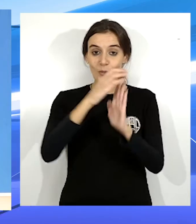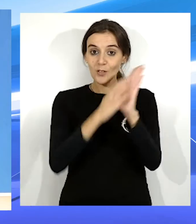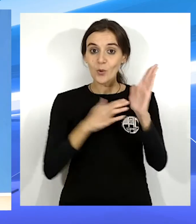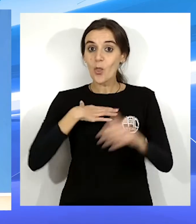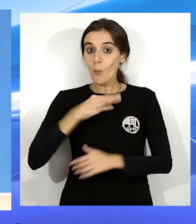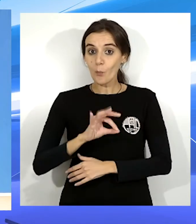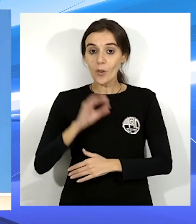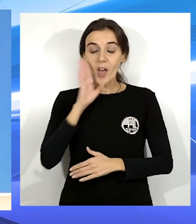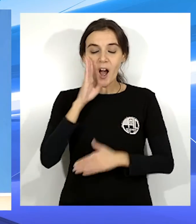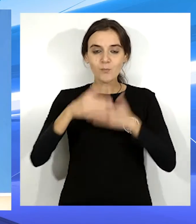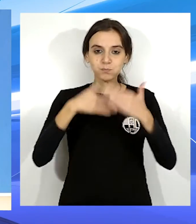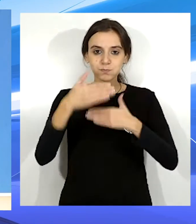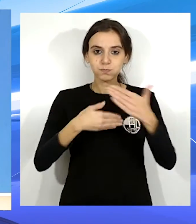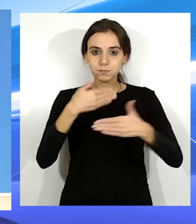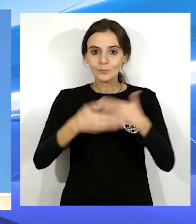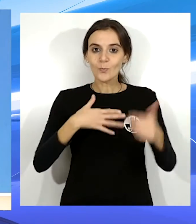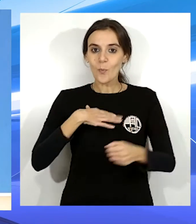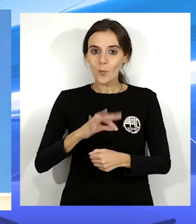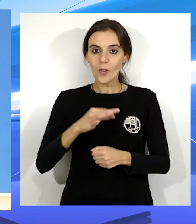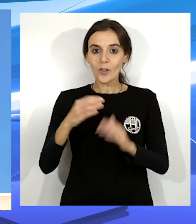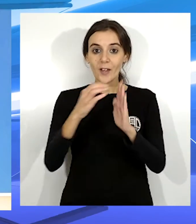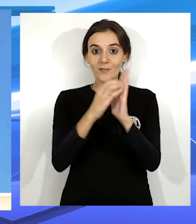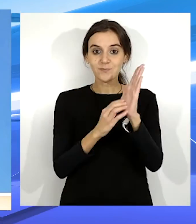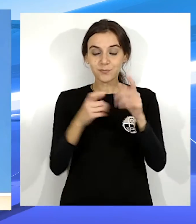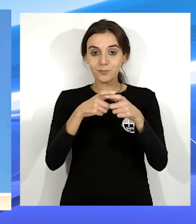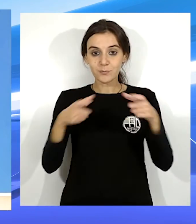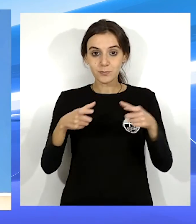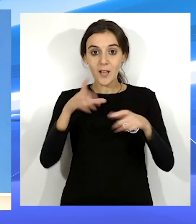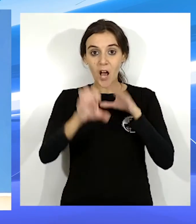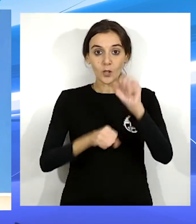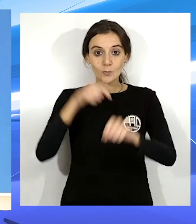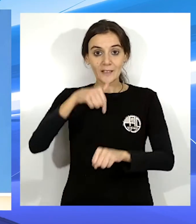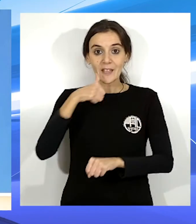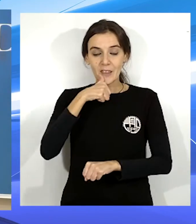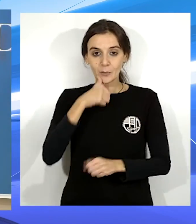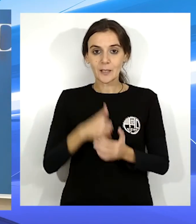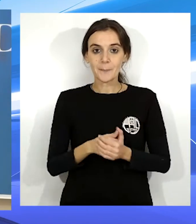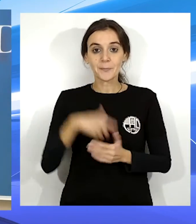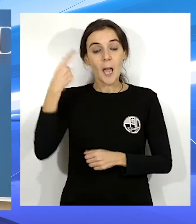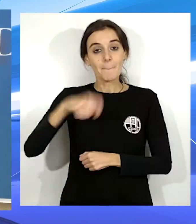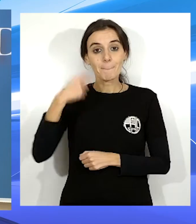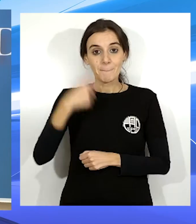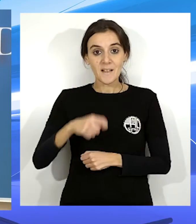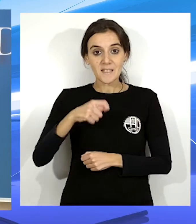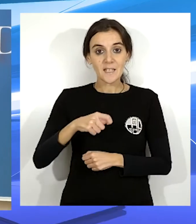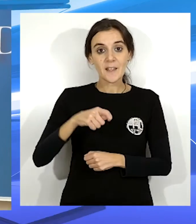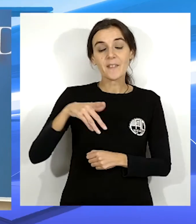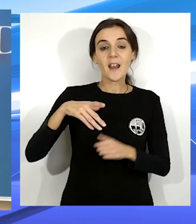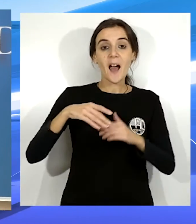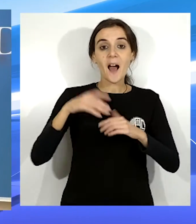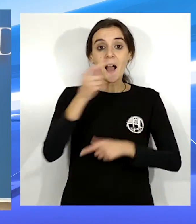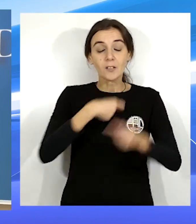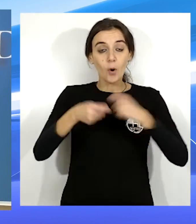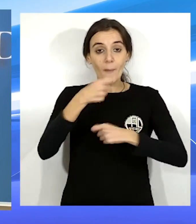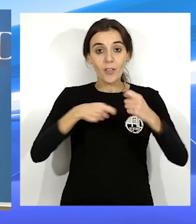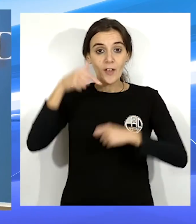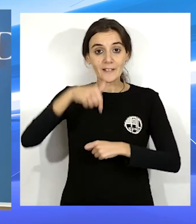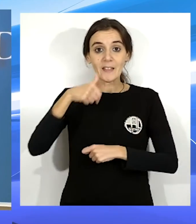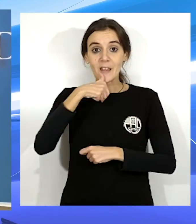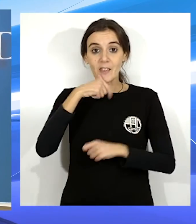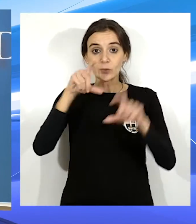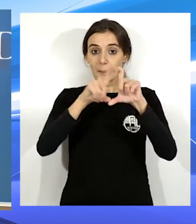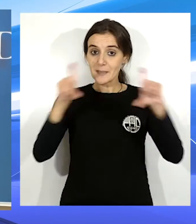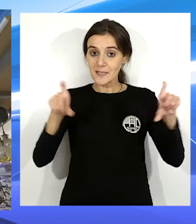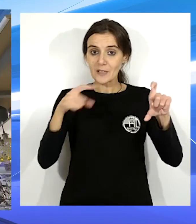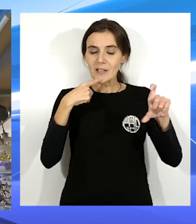un descuento en esas compras y en esos consumos que hagan en la ciudad. El presidente de la Confederación de Empresarios ha agradecido a la Ciudad